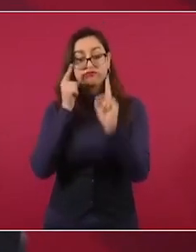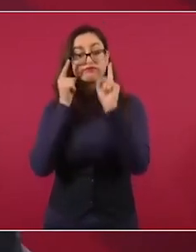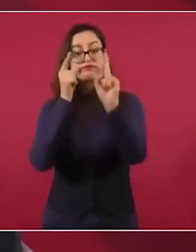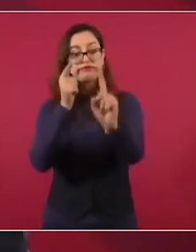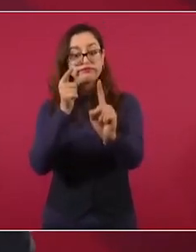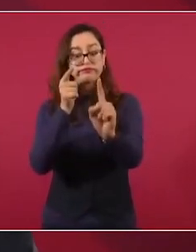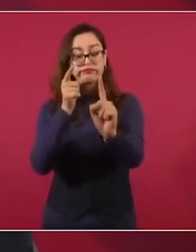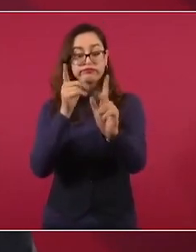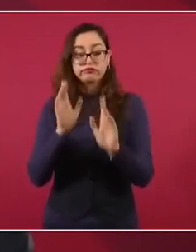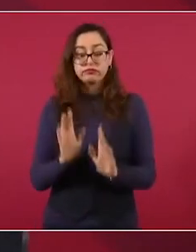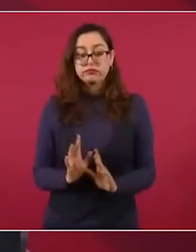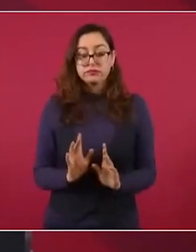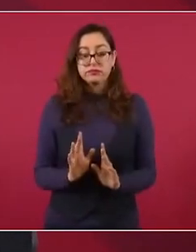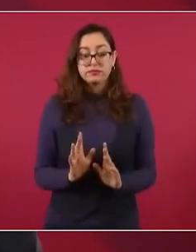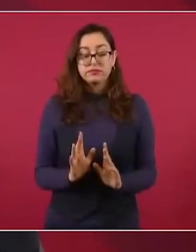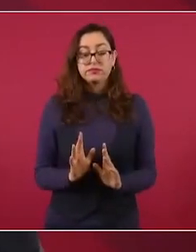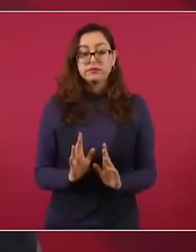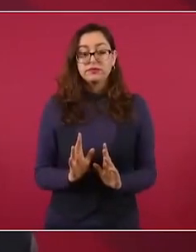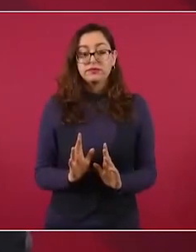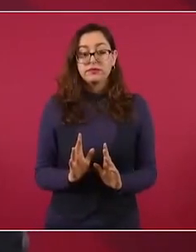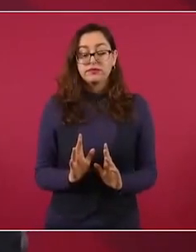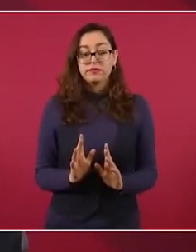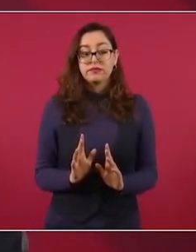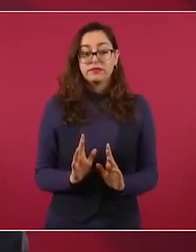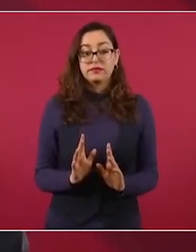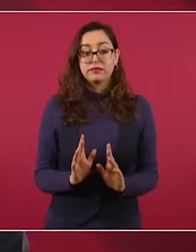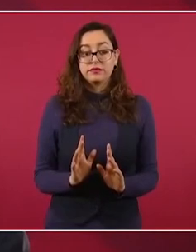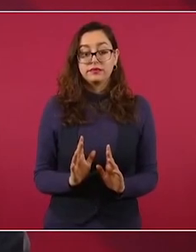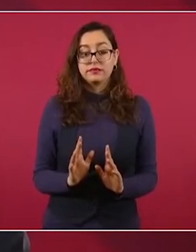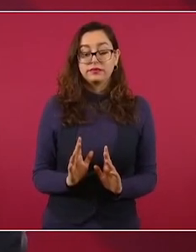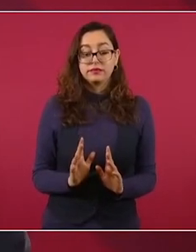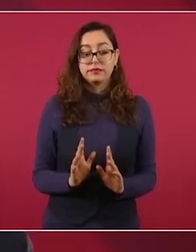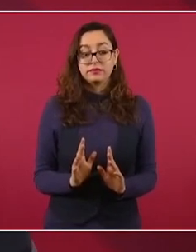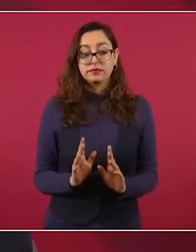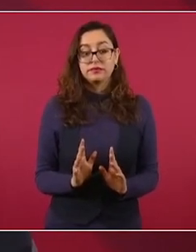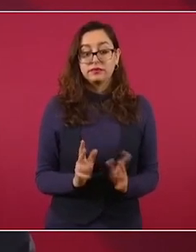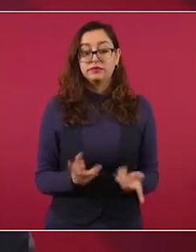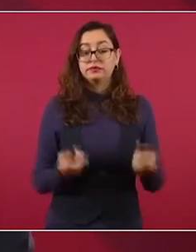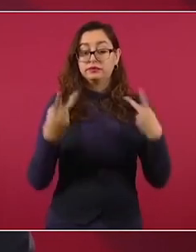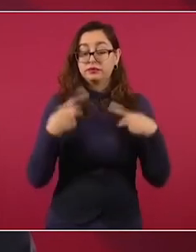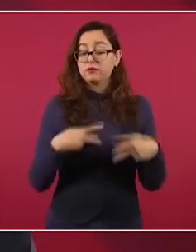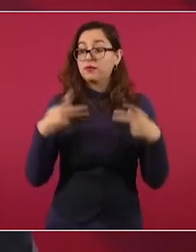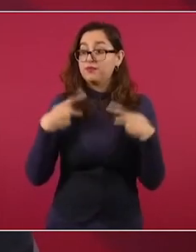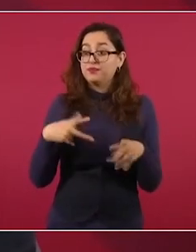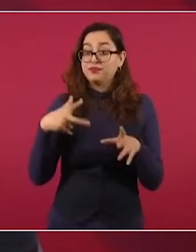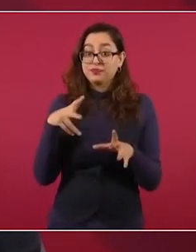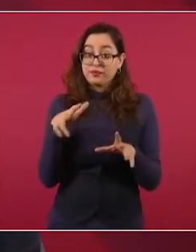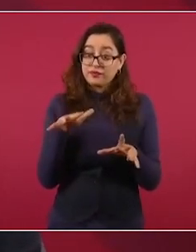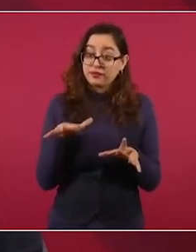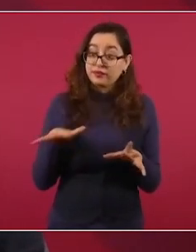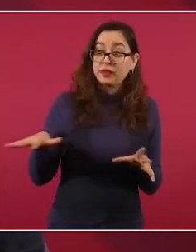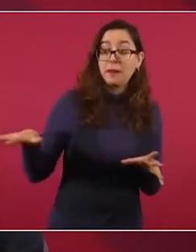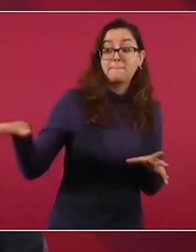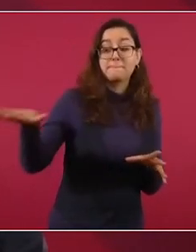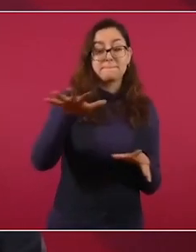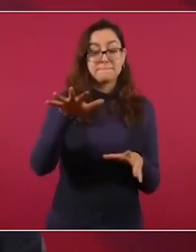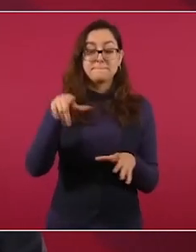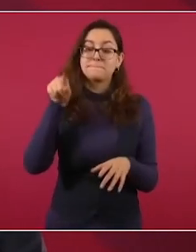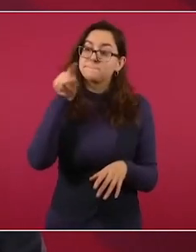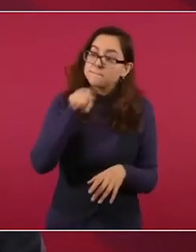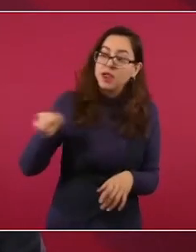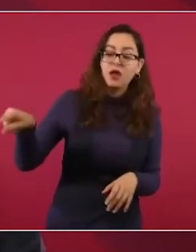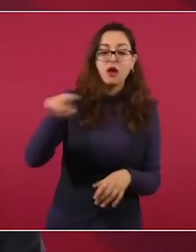nunca olvidar jamás de que el pueblo es el soberano,